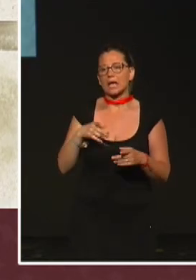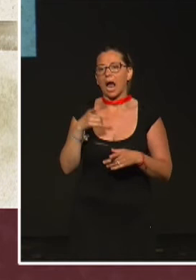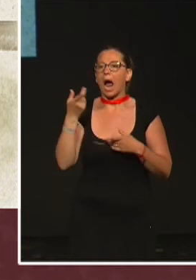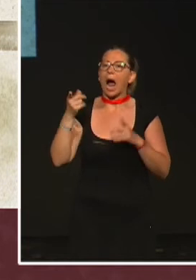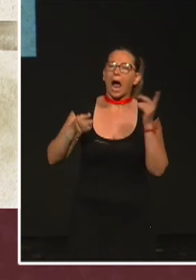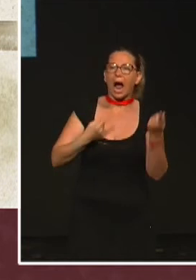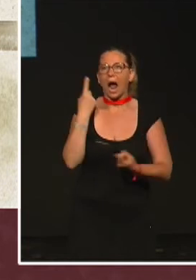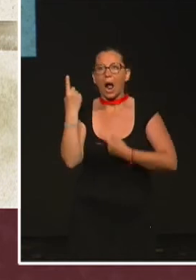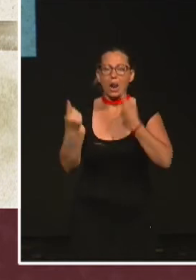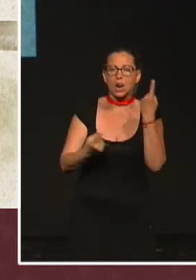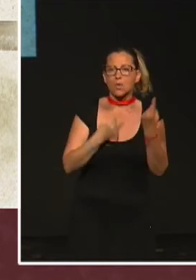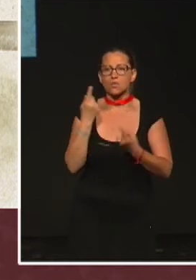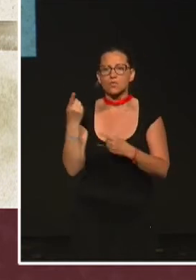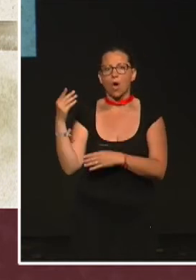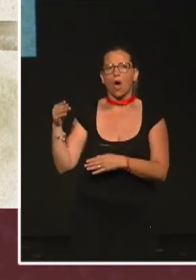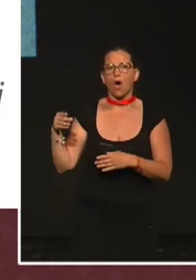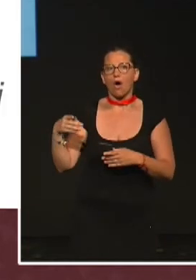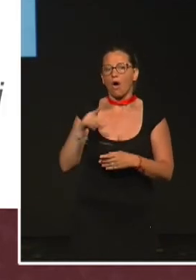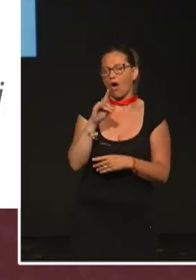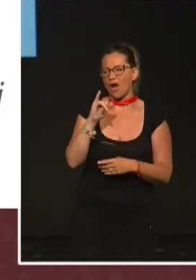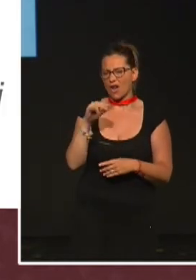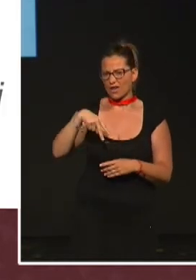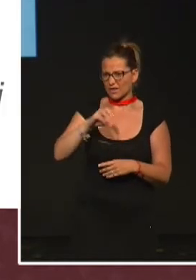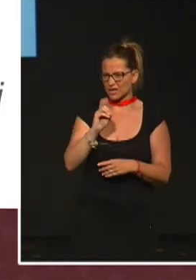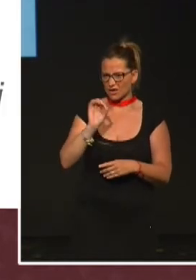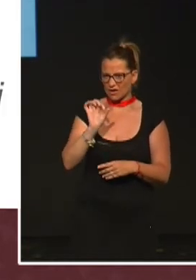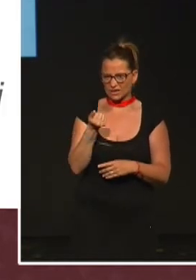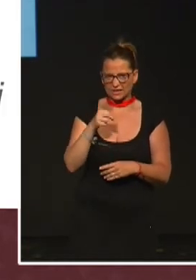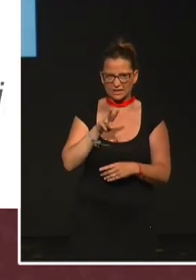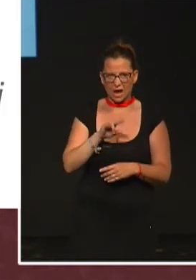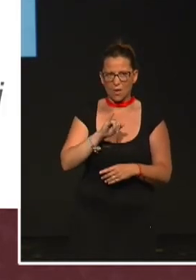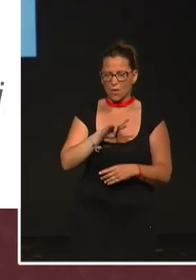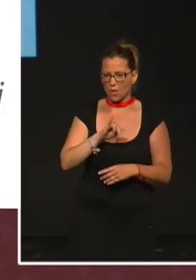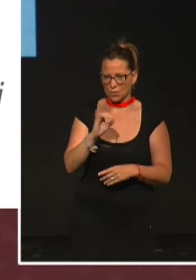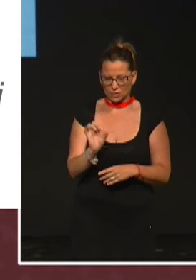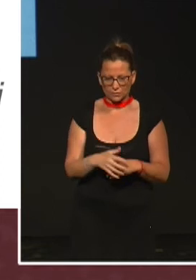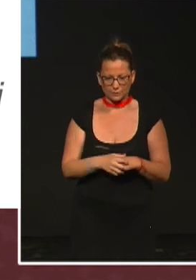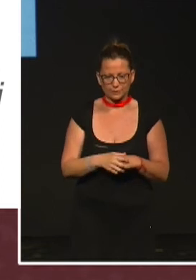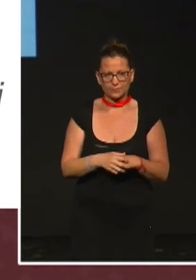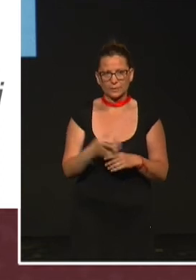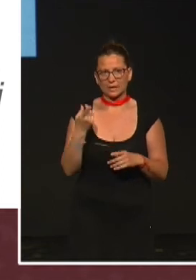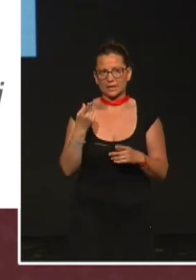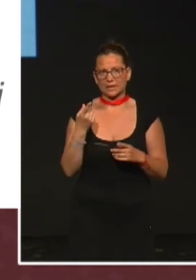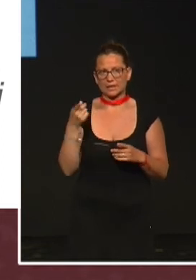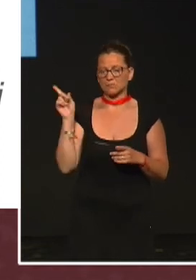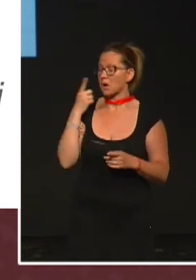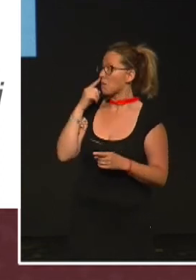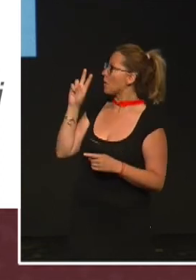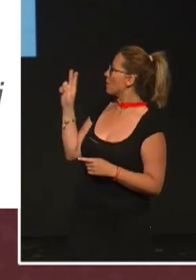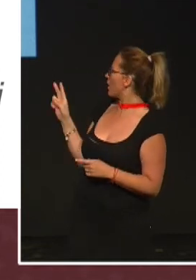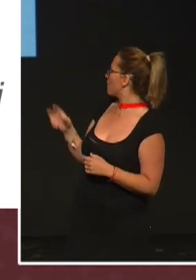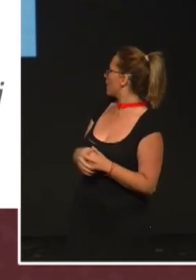dinosaurios son ventanas al pasado, para esclarecer cómo era la vida en nuestro pasado. Un saurópodo ibérico de la Sierra de la Demanda,